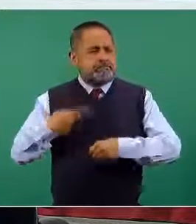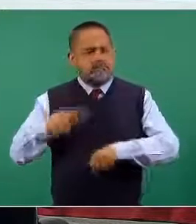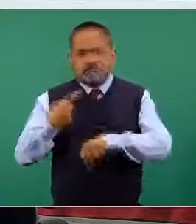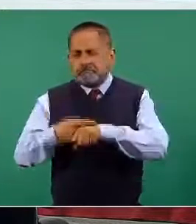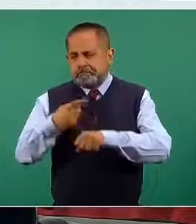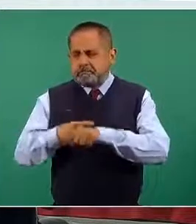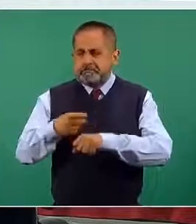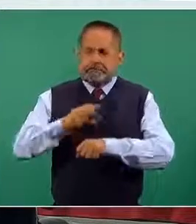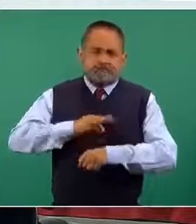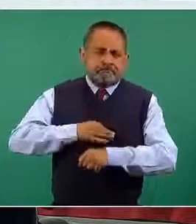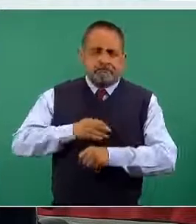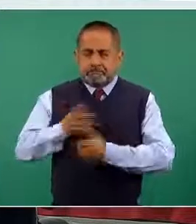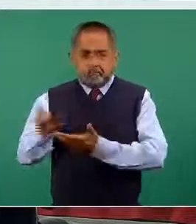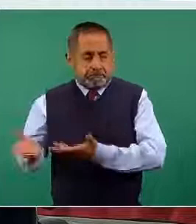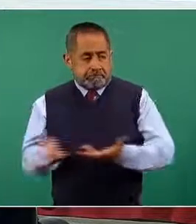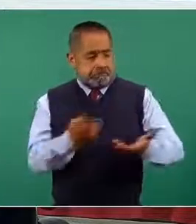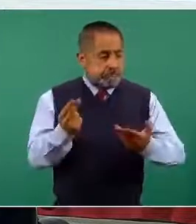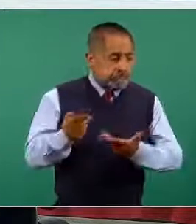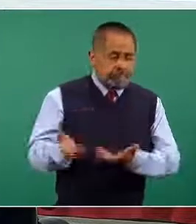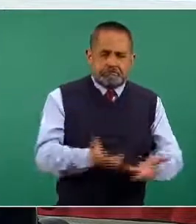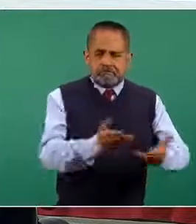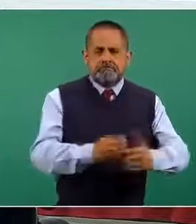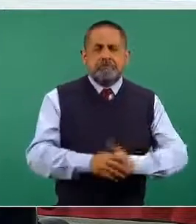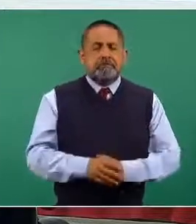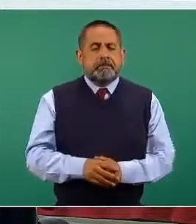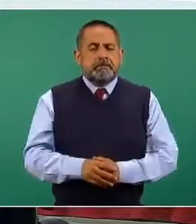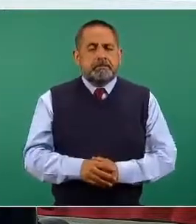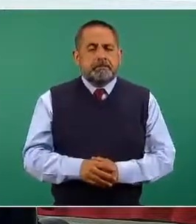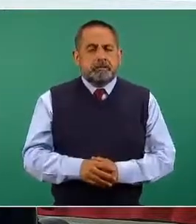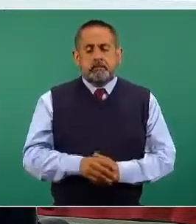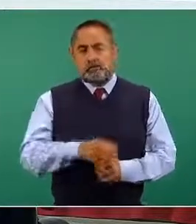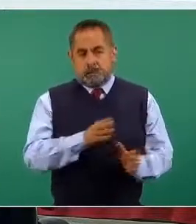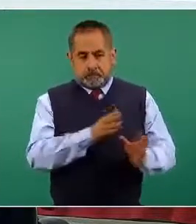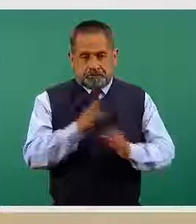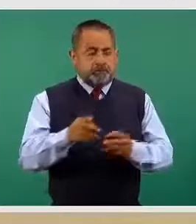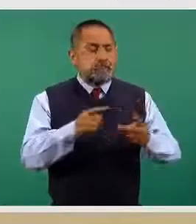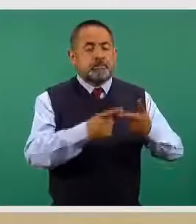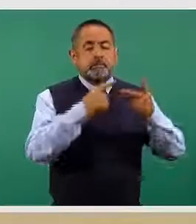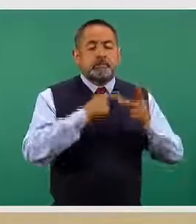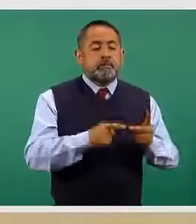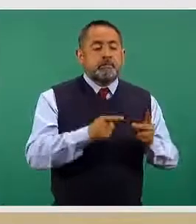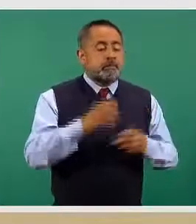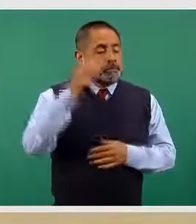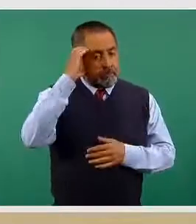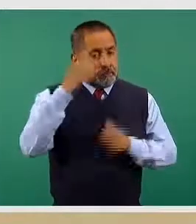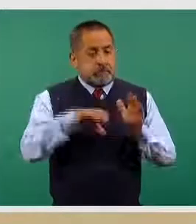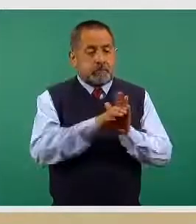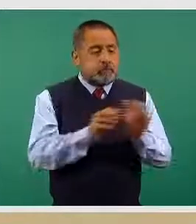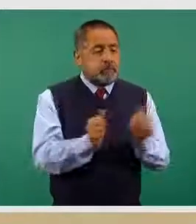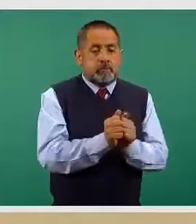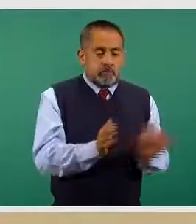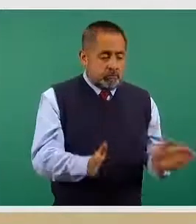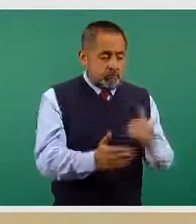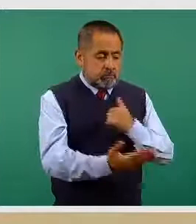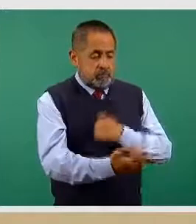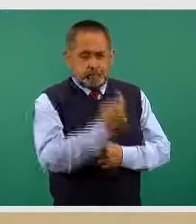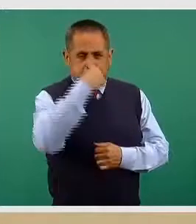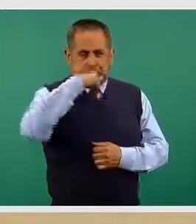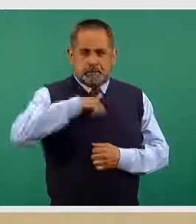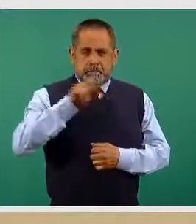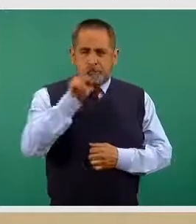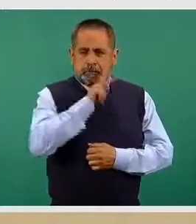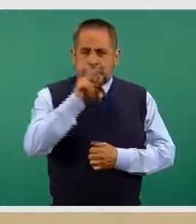infección respiratoria aguda grave. Sobre las camas que tienen un respirador mecánico, que tienen un